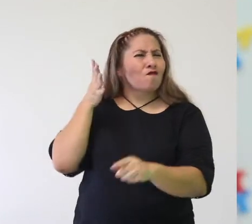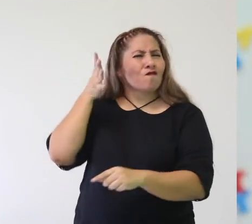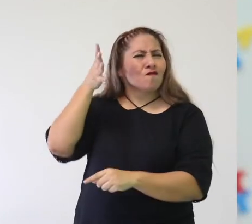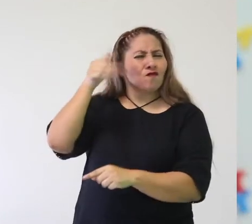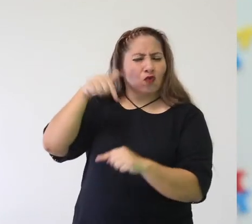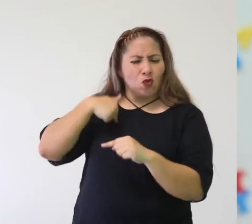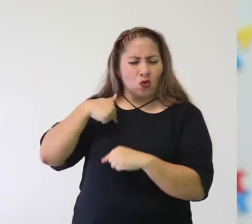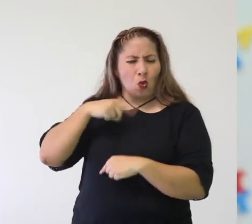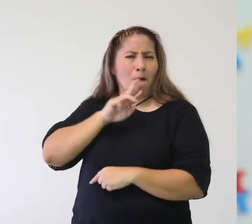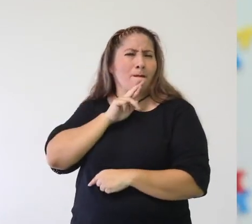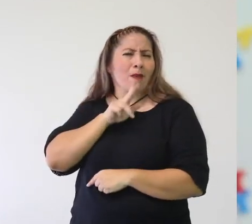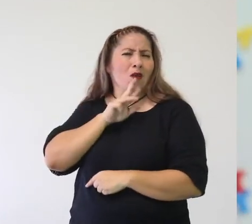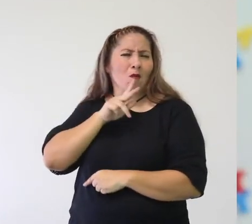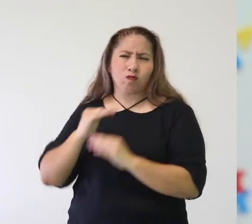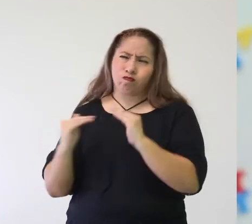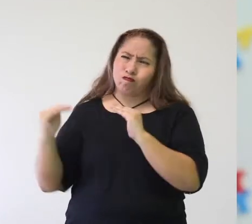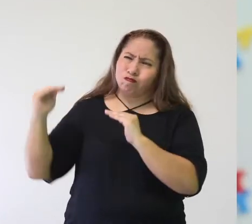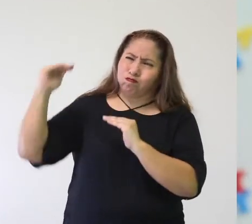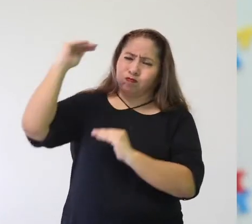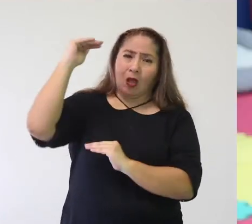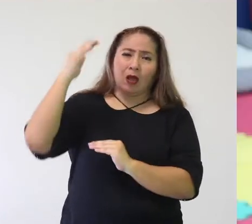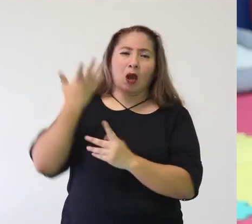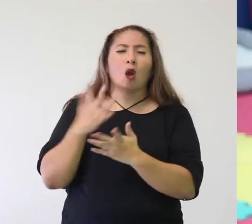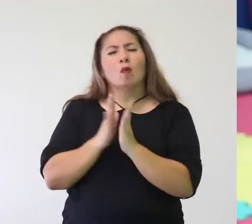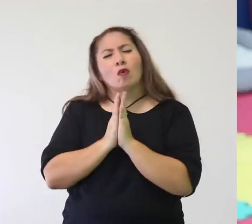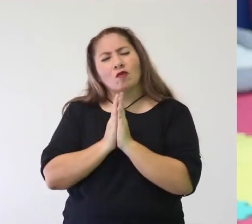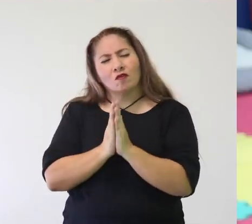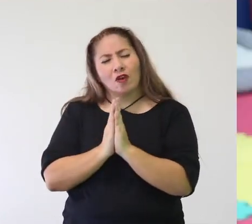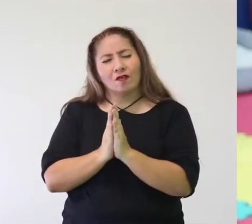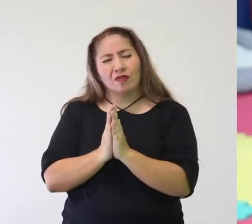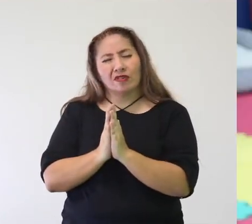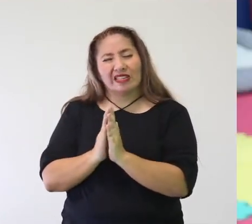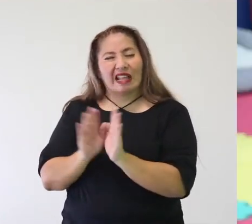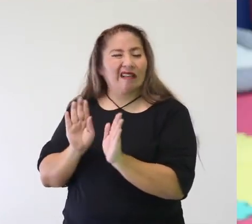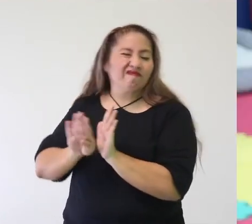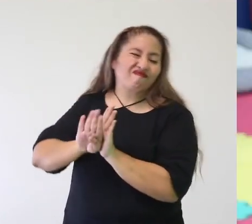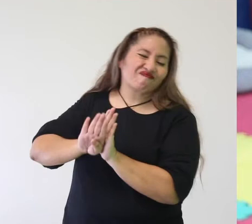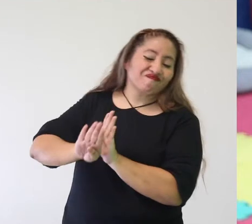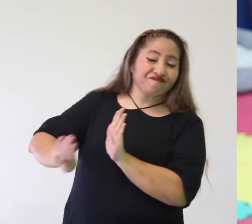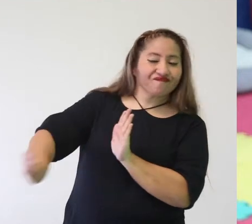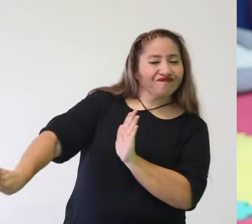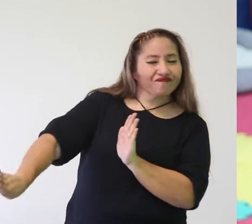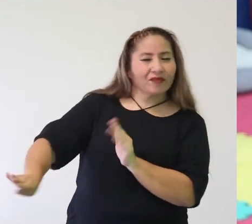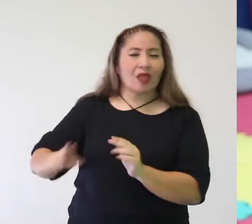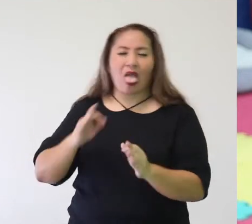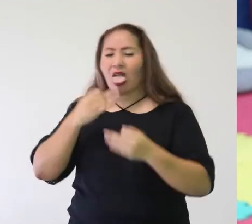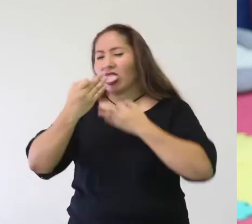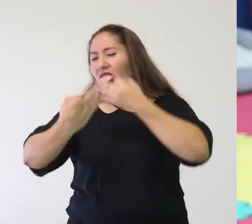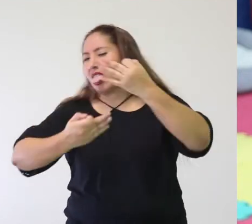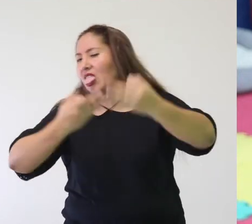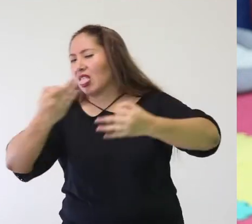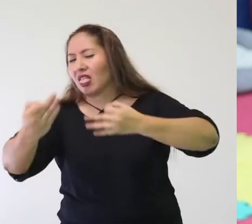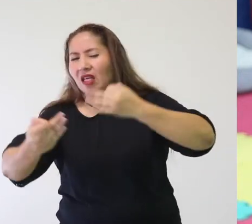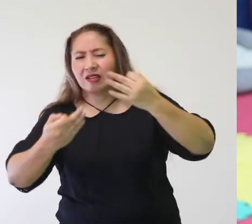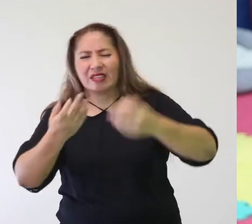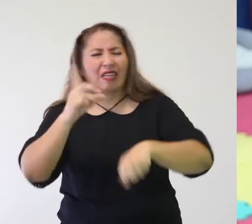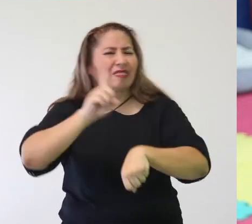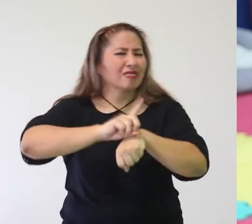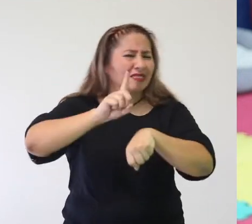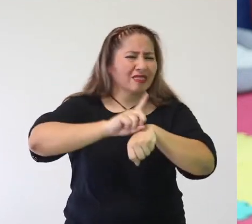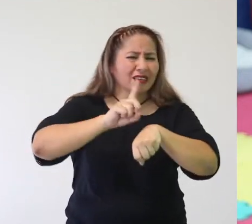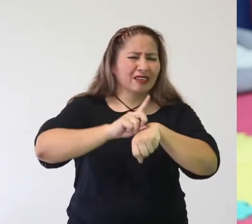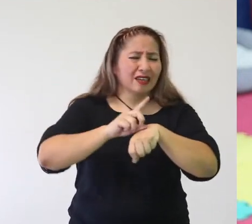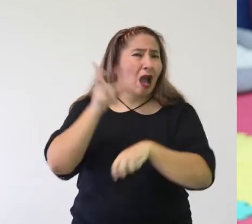la persona que tú quieres ser. Limita tu consumo de noticias diarias. Es importante que no escuches